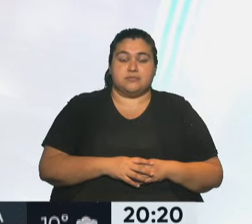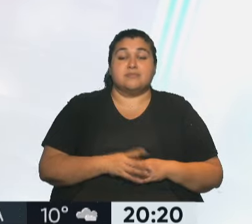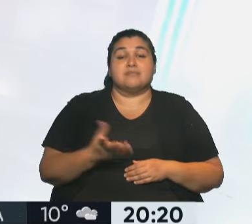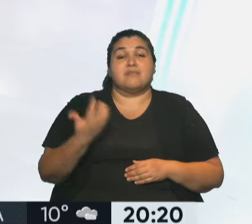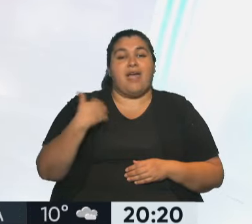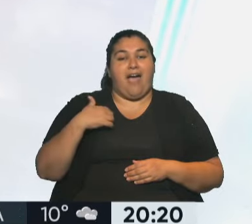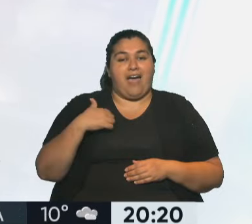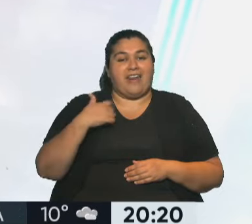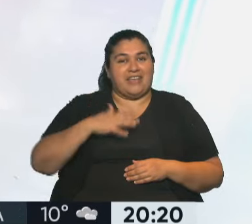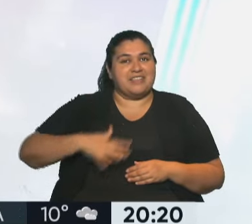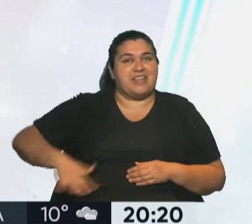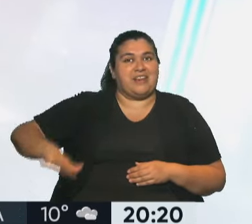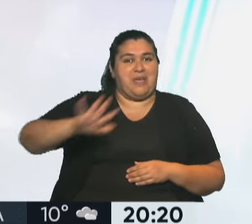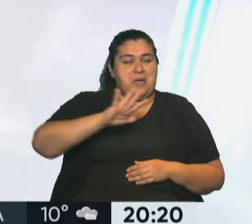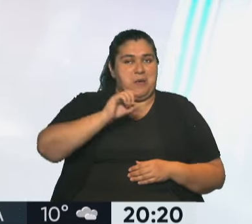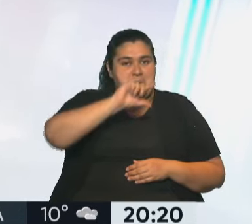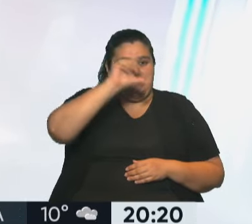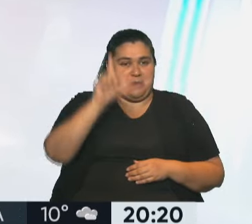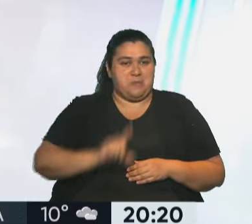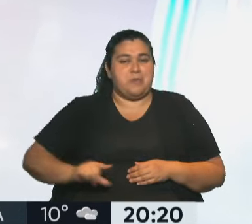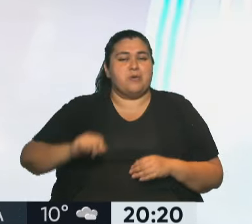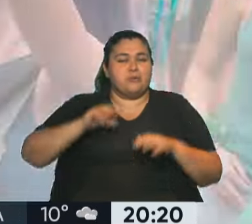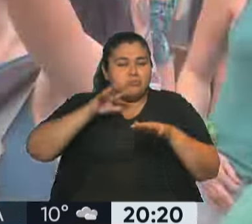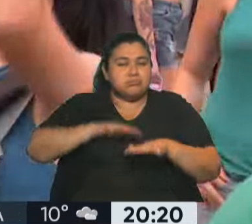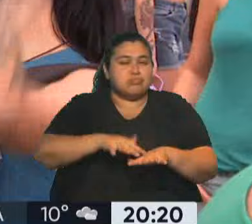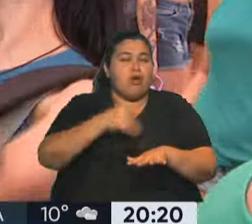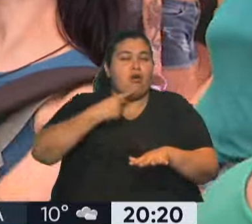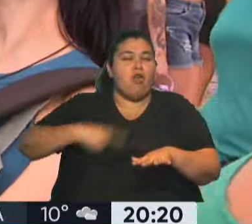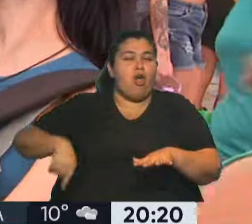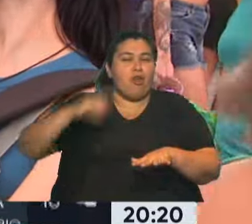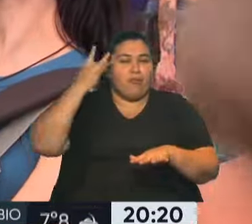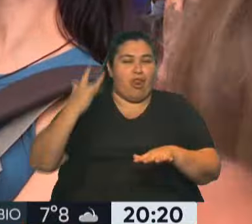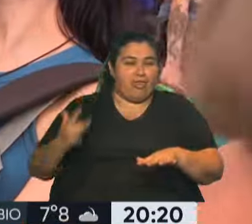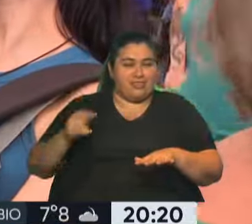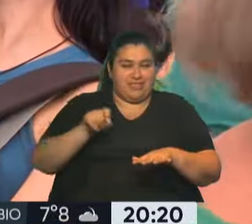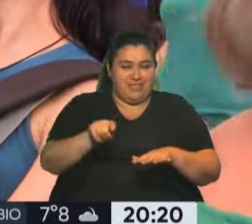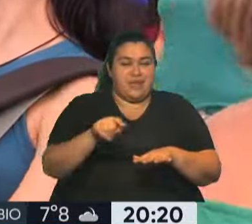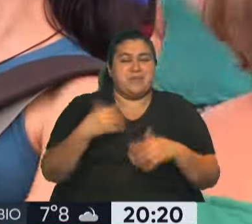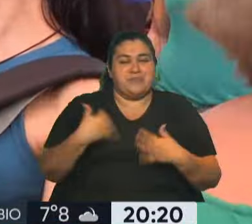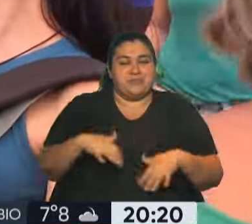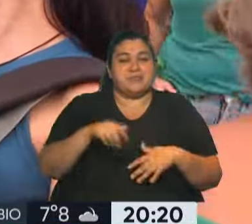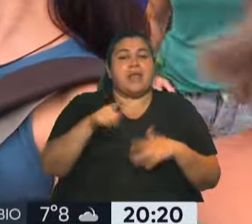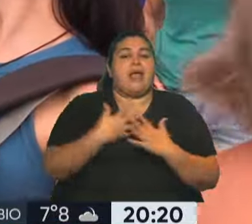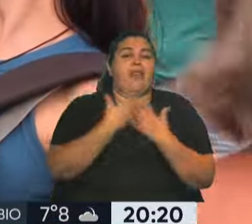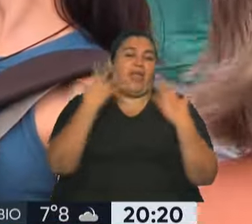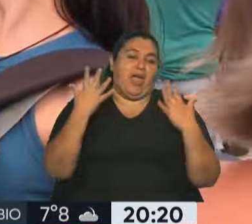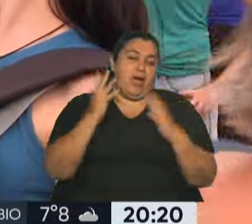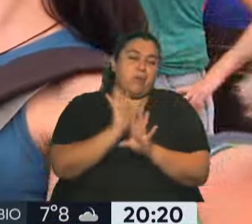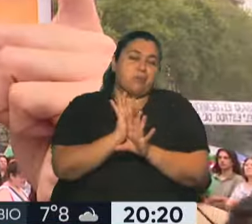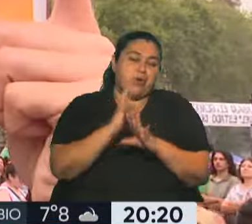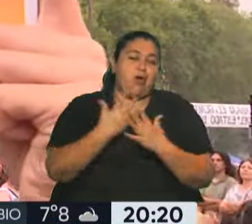Argentina se tiñe de violeta por el Día Internacional de la Mujer. Estamos hablando del día conocido como